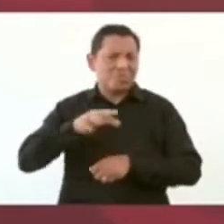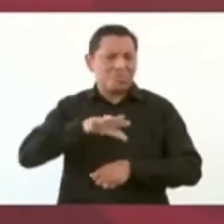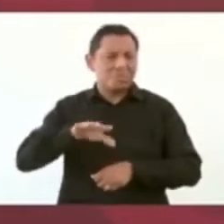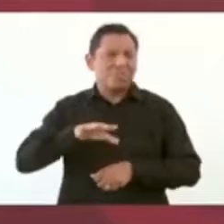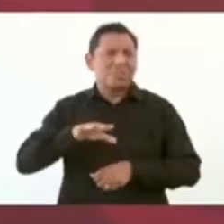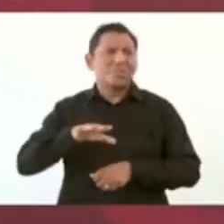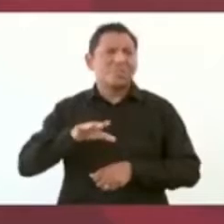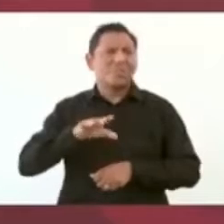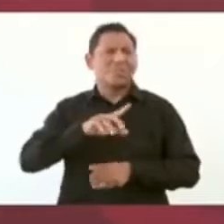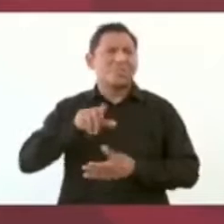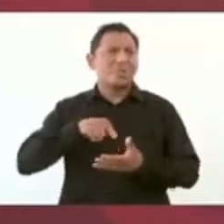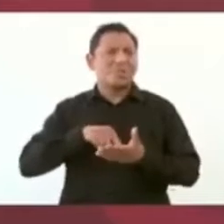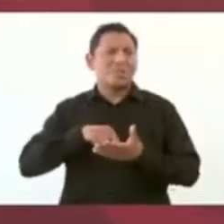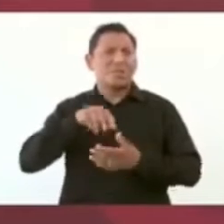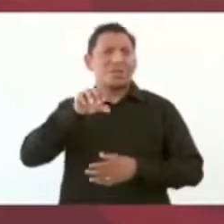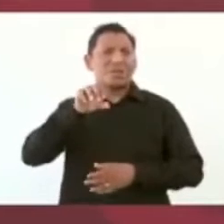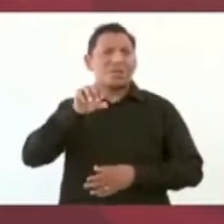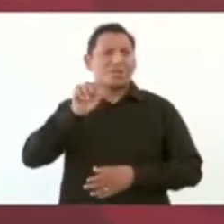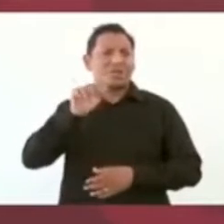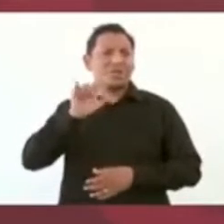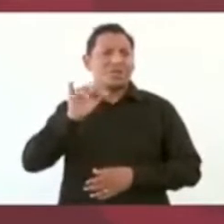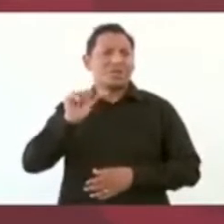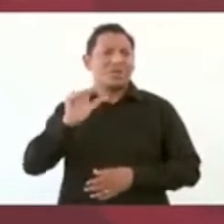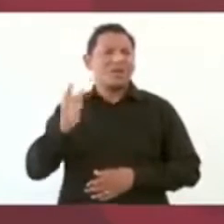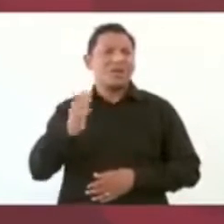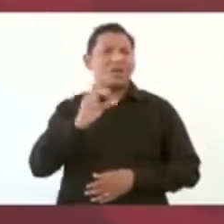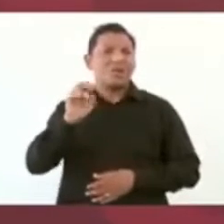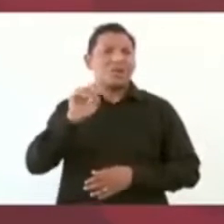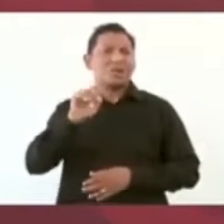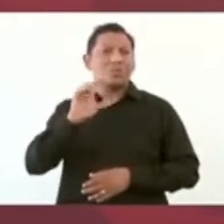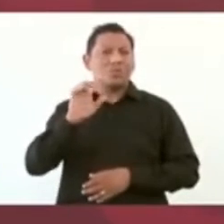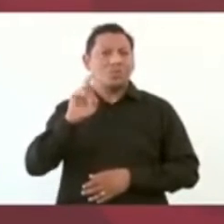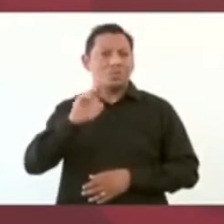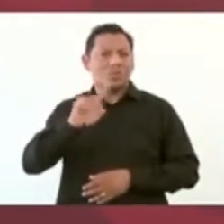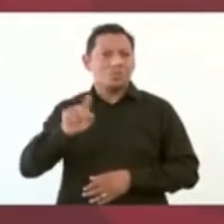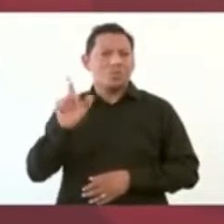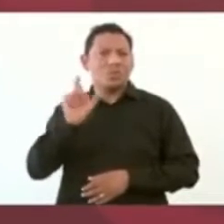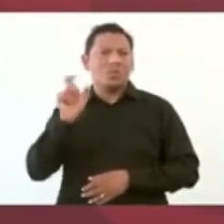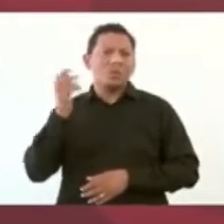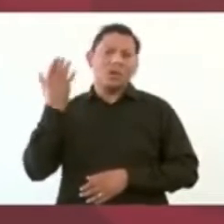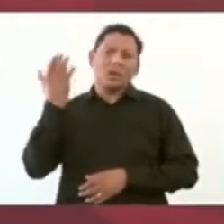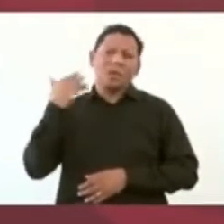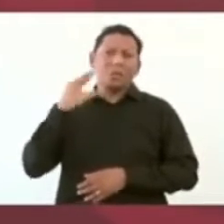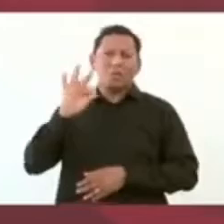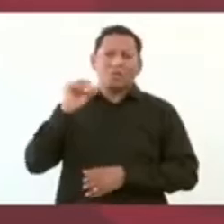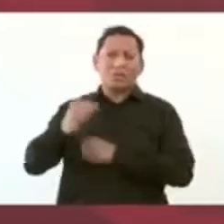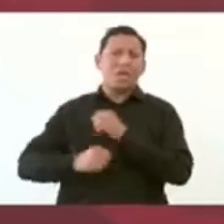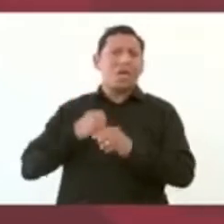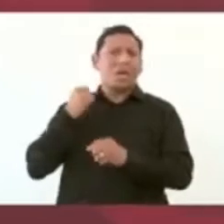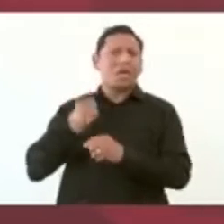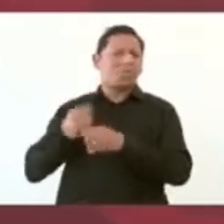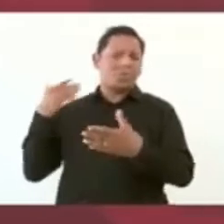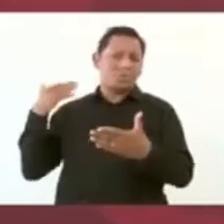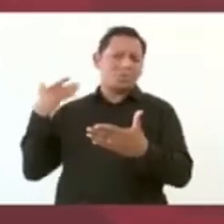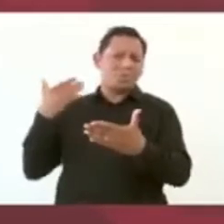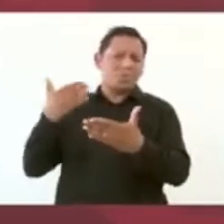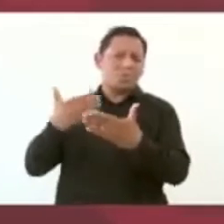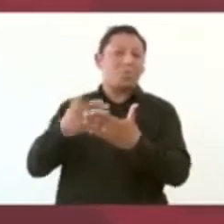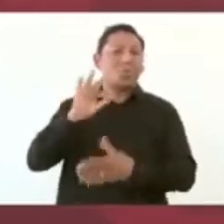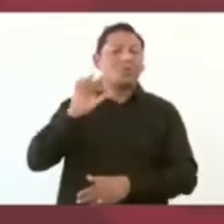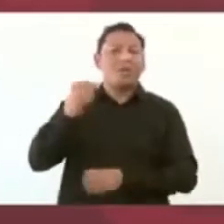la de Salina Cruz. Hace 40 años que no hacían una refinería porque